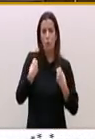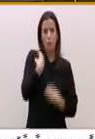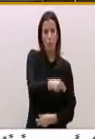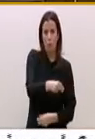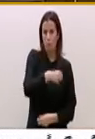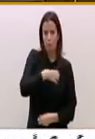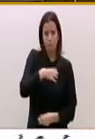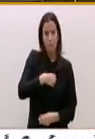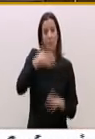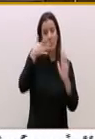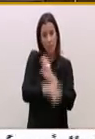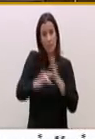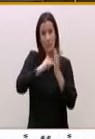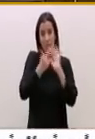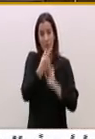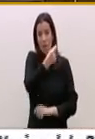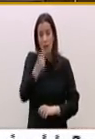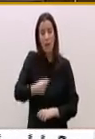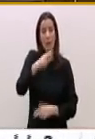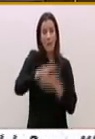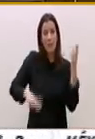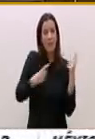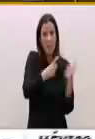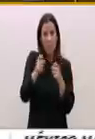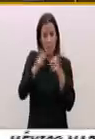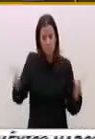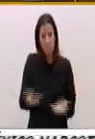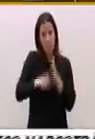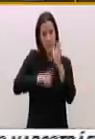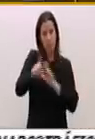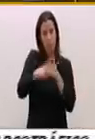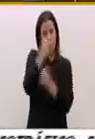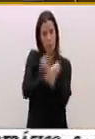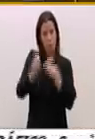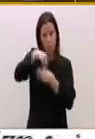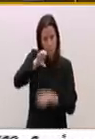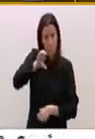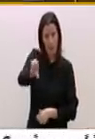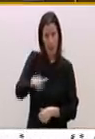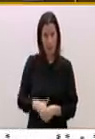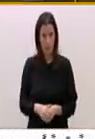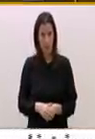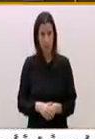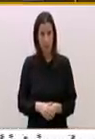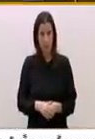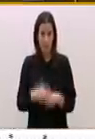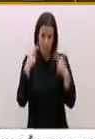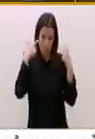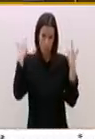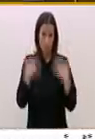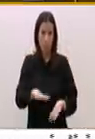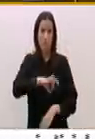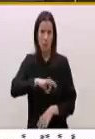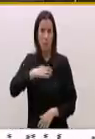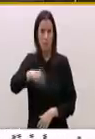galego necesario para impulsar el desarrollo socioeconómico de nuestro país. Casi nada, señor presidente. Con su mala